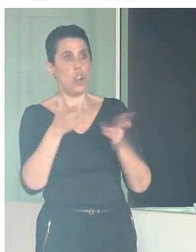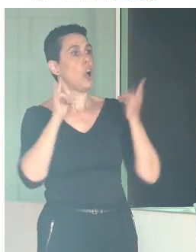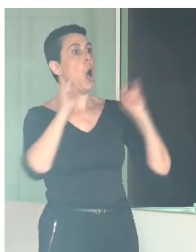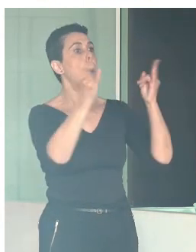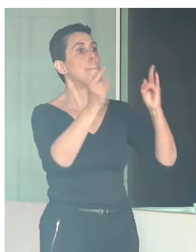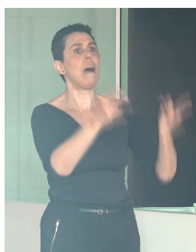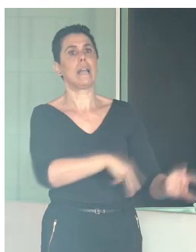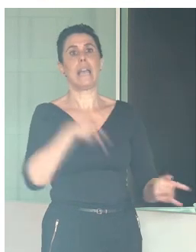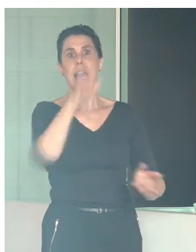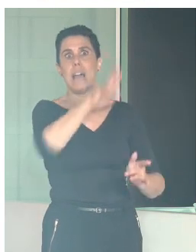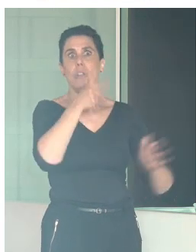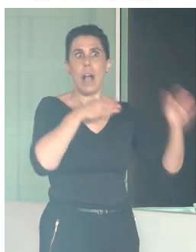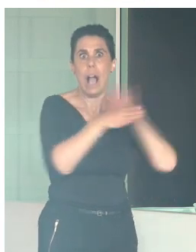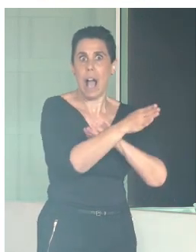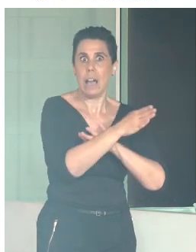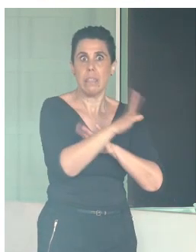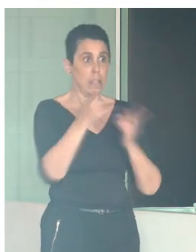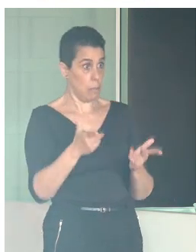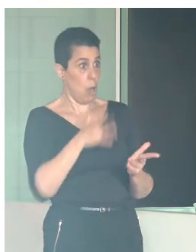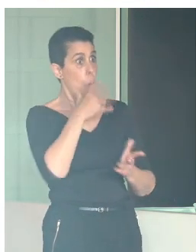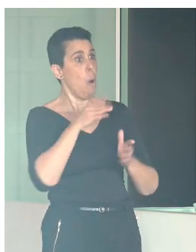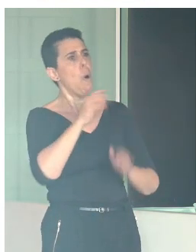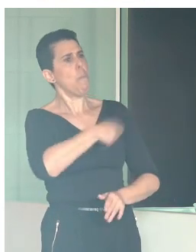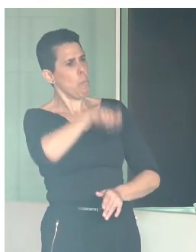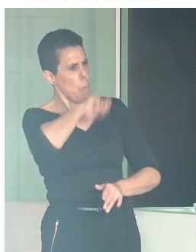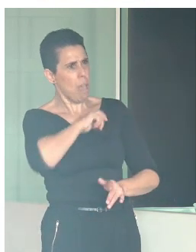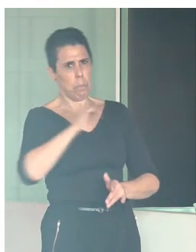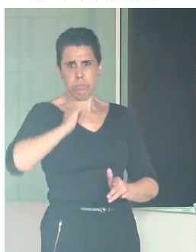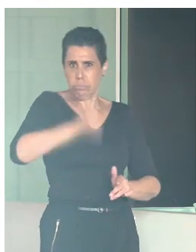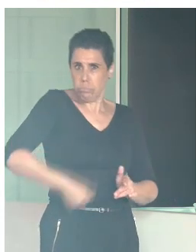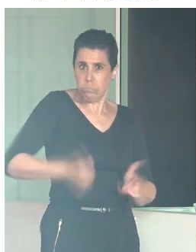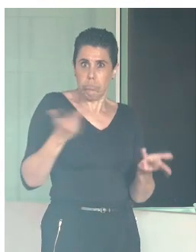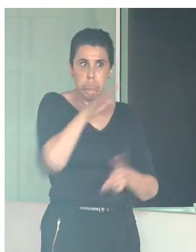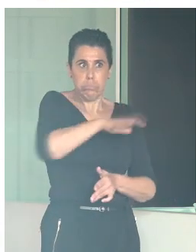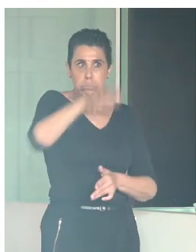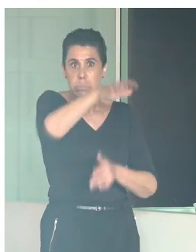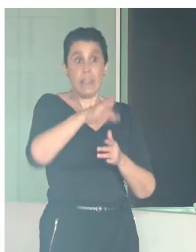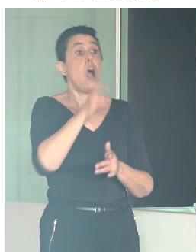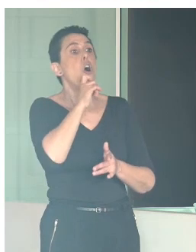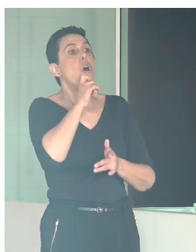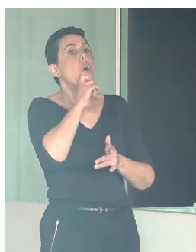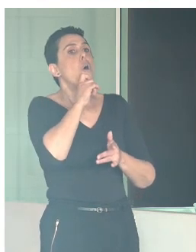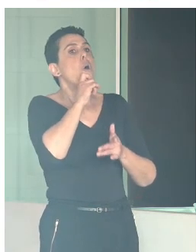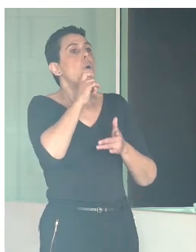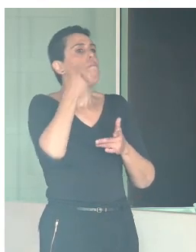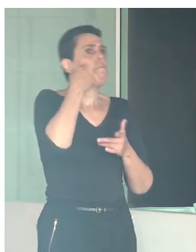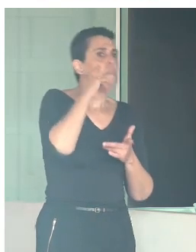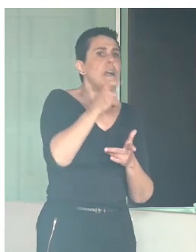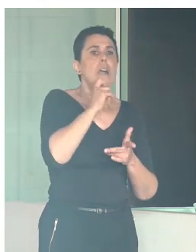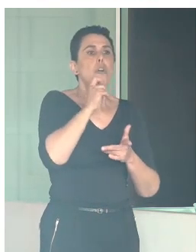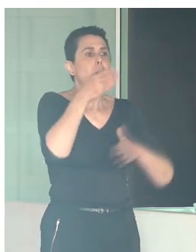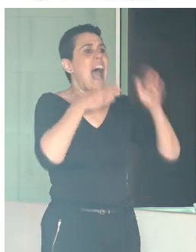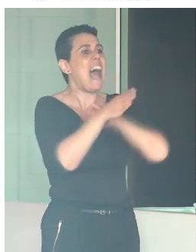para que esa riqueza que tiene nuestro país de diferentes sitios veamos cómo pueden ser accesibles, que ha sido una de las preguntas que también nos han hecho fuera, ¿no?